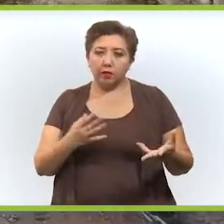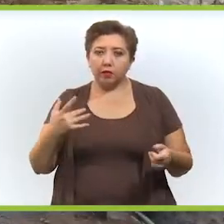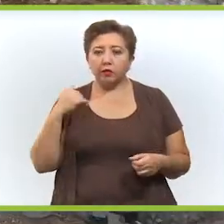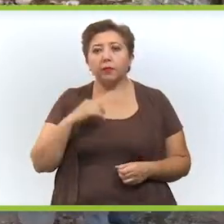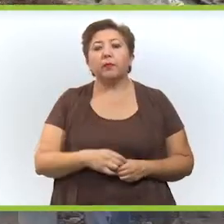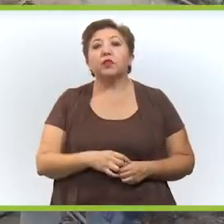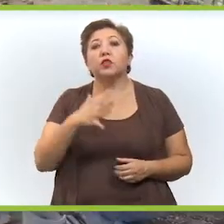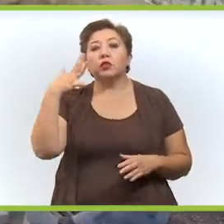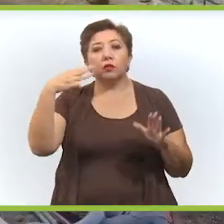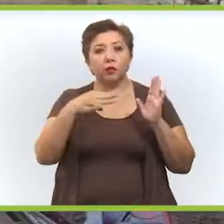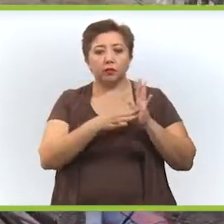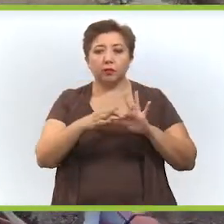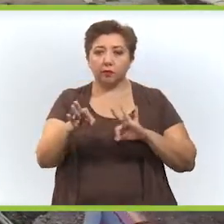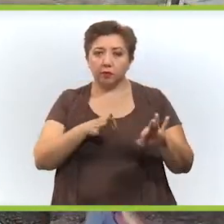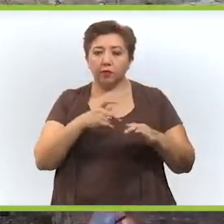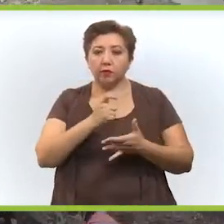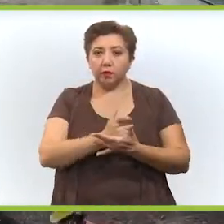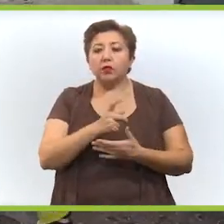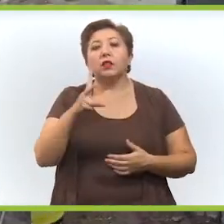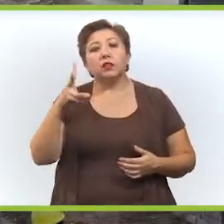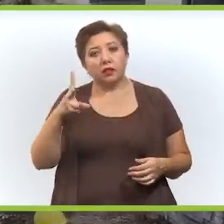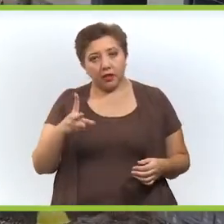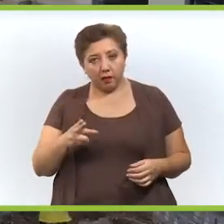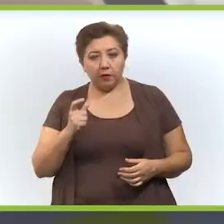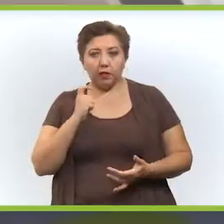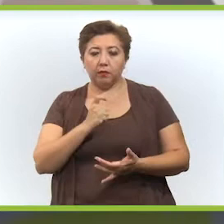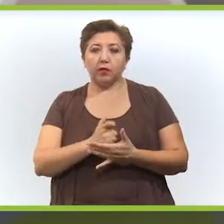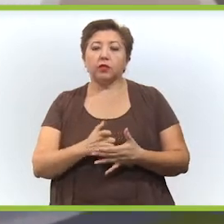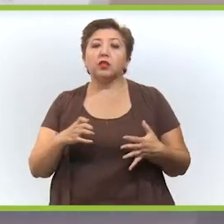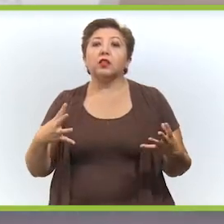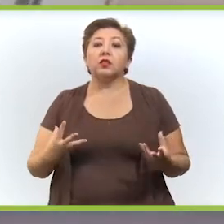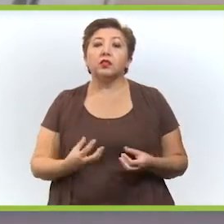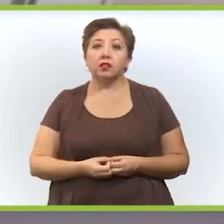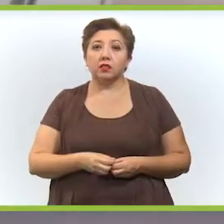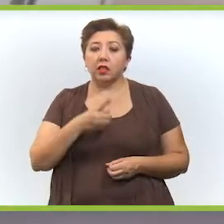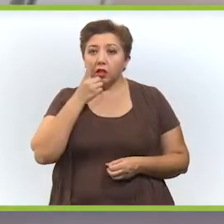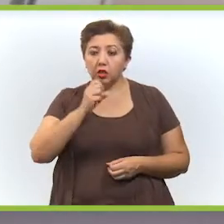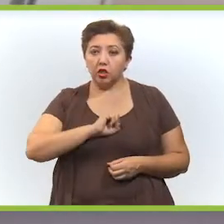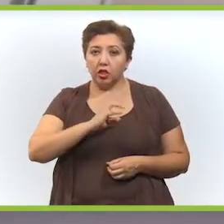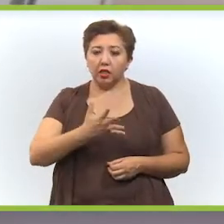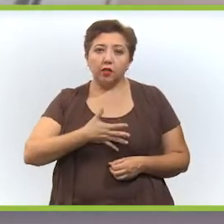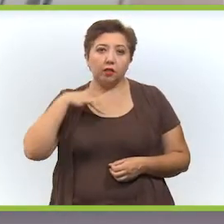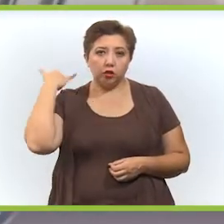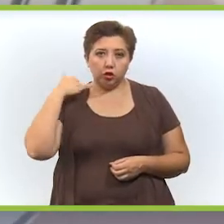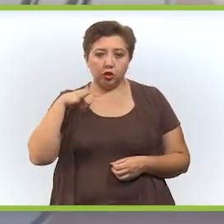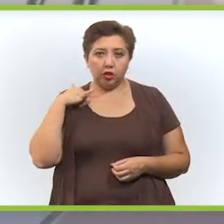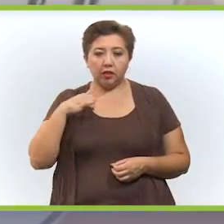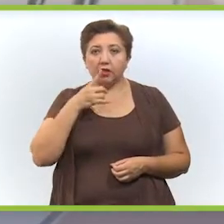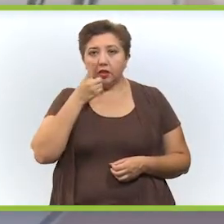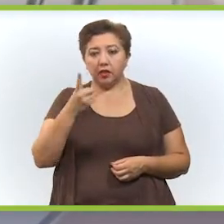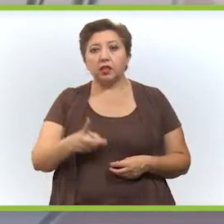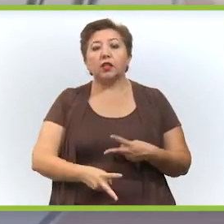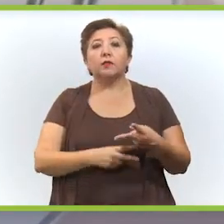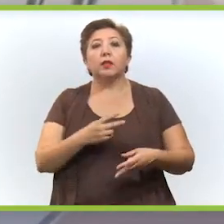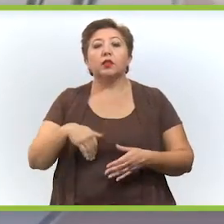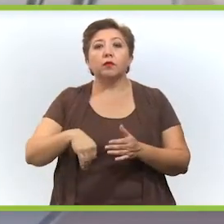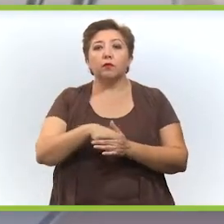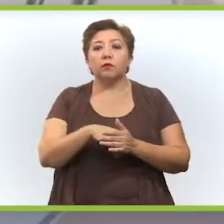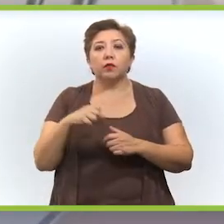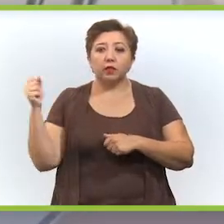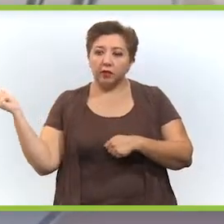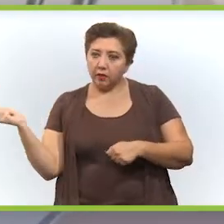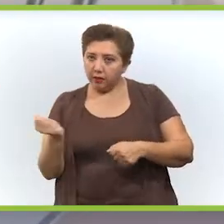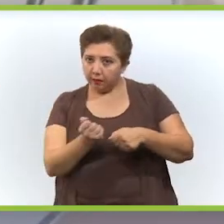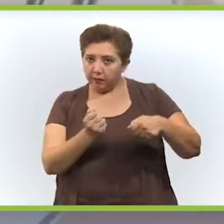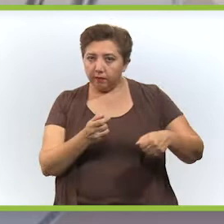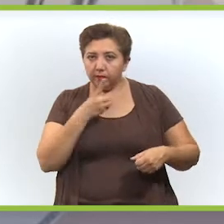100 mil empleos con esa inversión. Y bueno, también la inversión que está en puerta del Estadio Sostenible de Yucatán, este estadio que va a ser de fútbol y de béisbol, que es